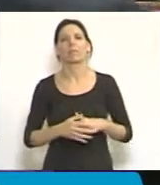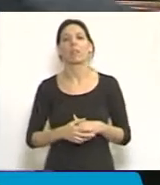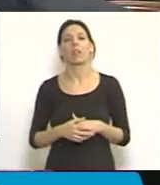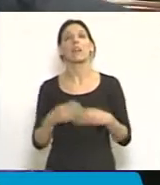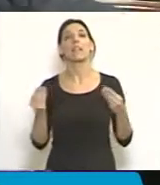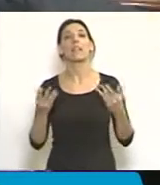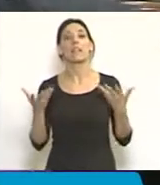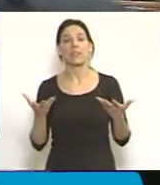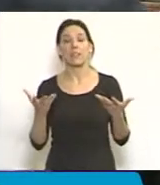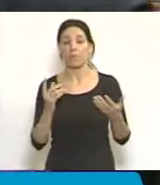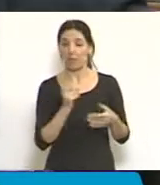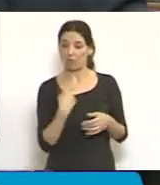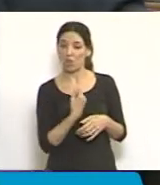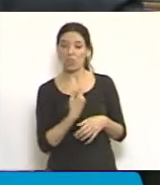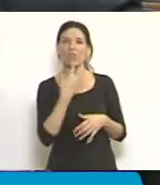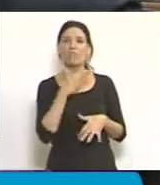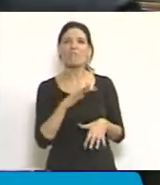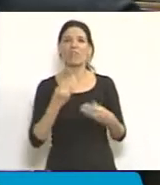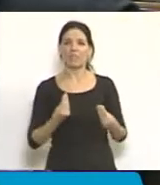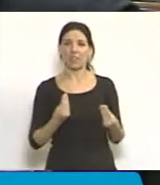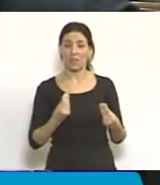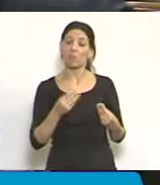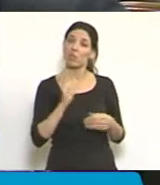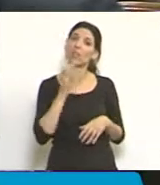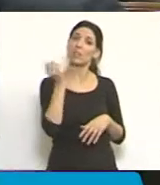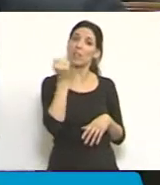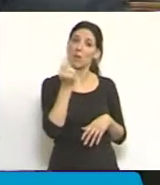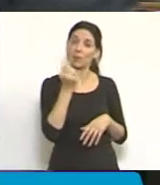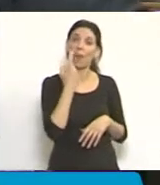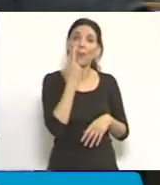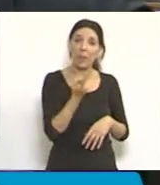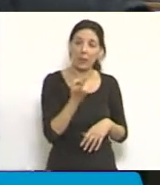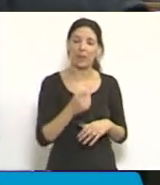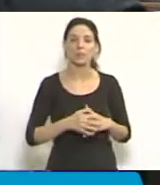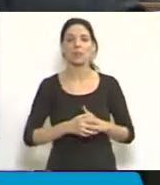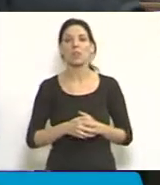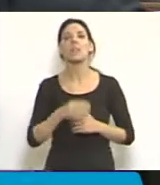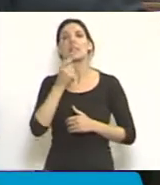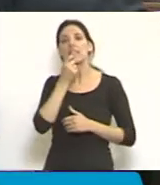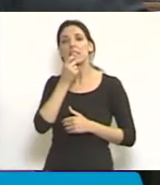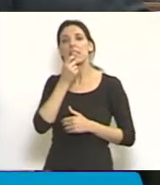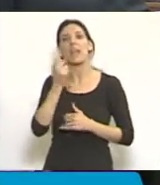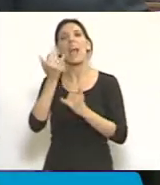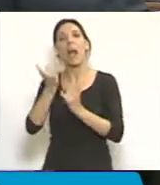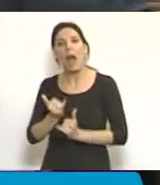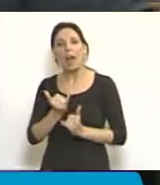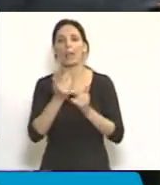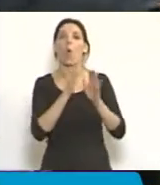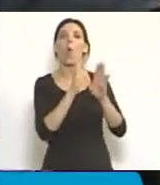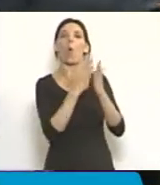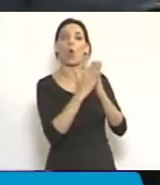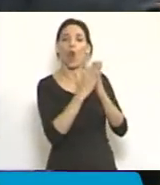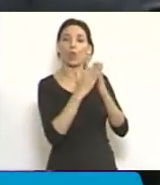¿qué es lo que entendemos que es importante ver acá? Si usted tiene principios y tiene un código nuevo